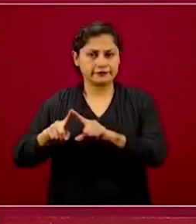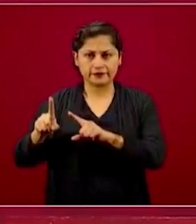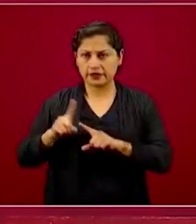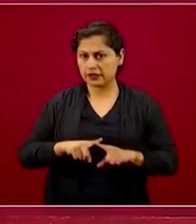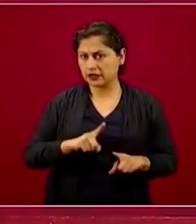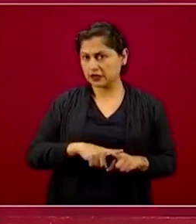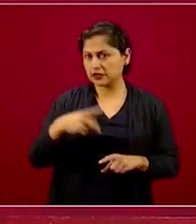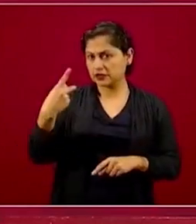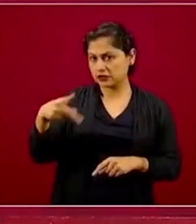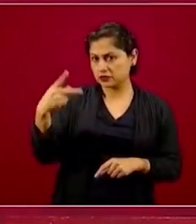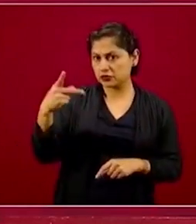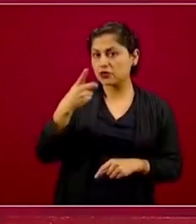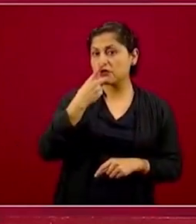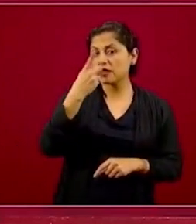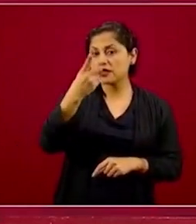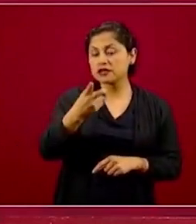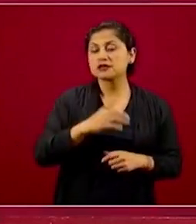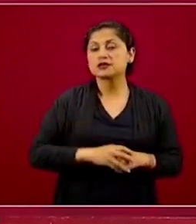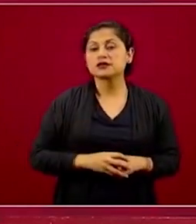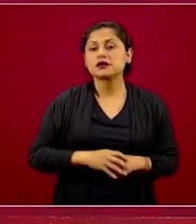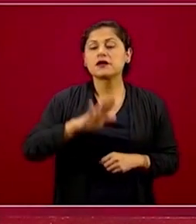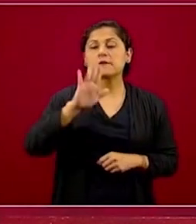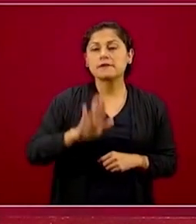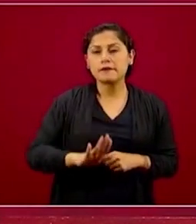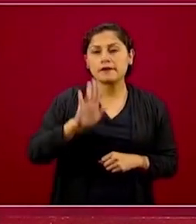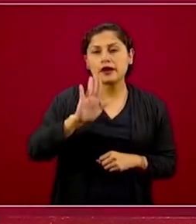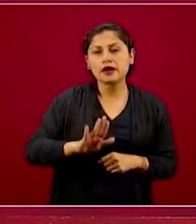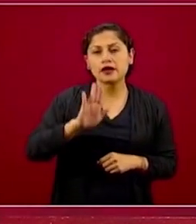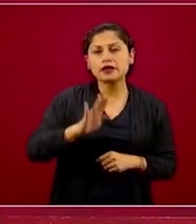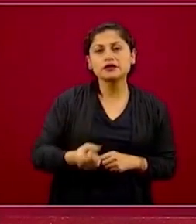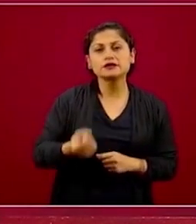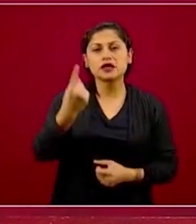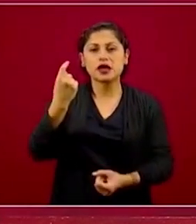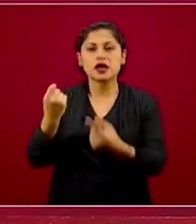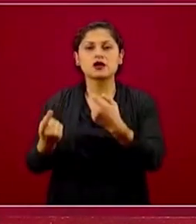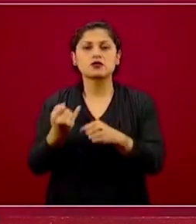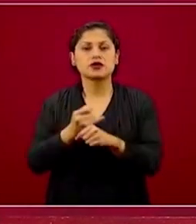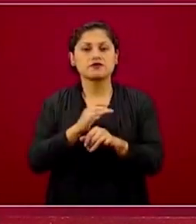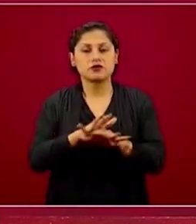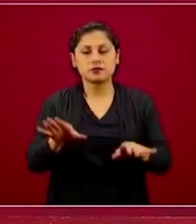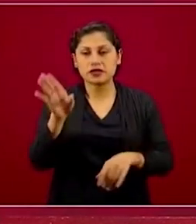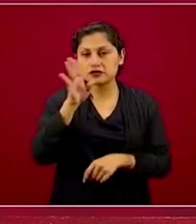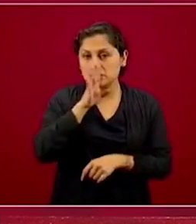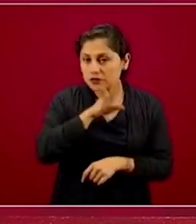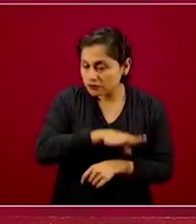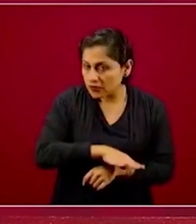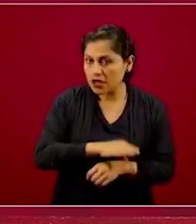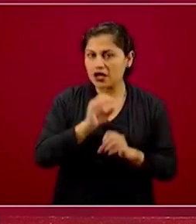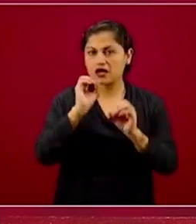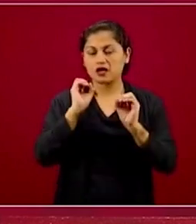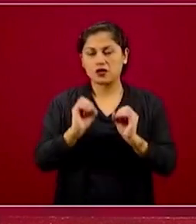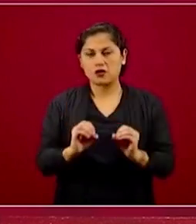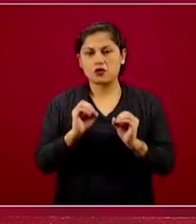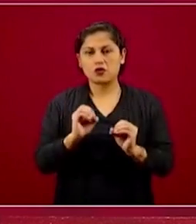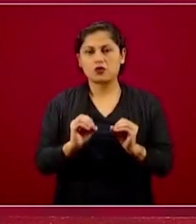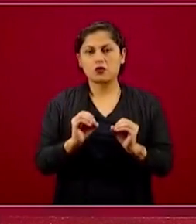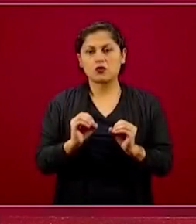usted lo relata, pareciera que algunas derivan de desinformación o información no completamente